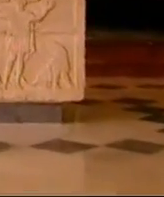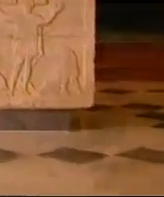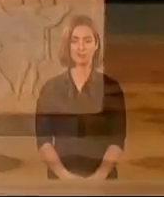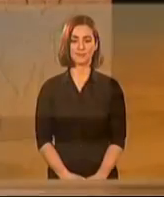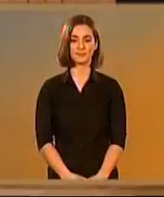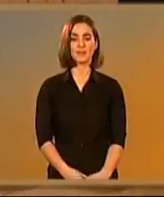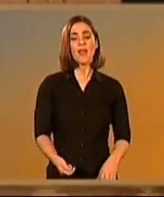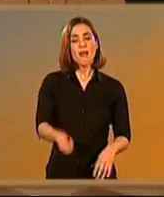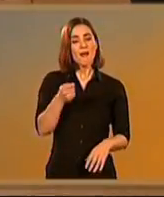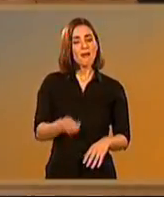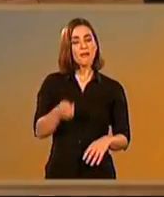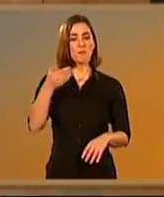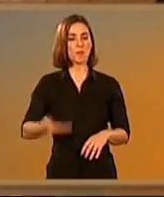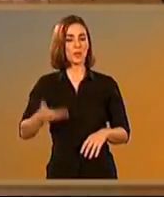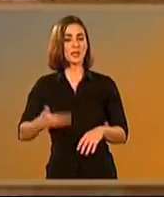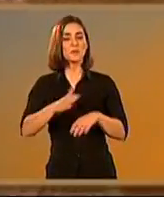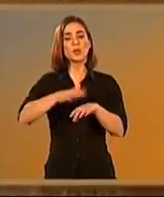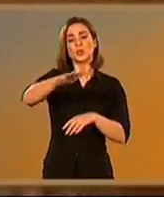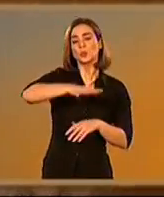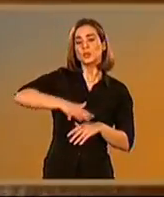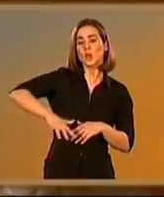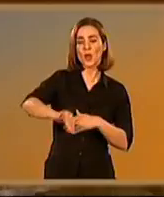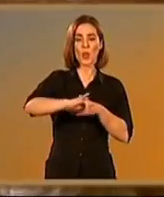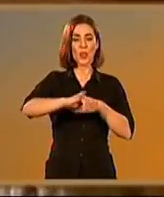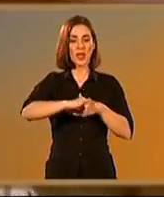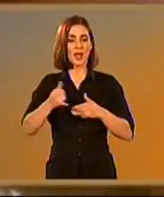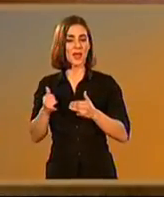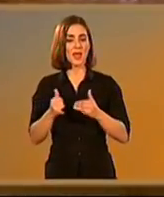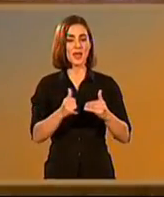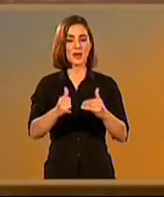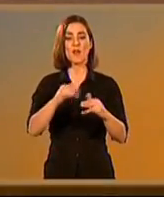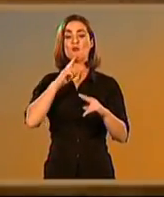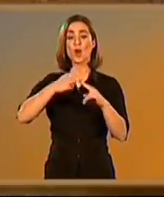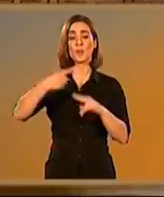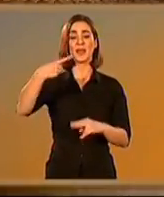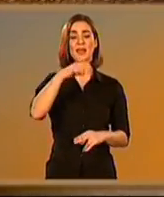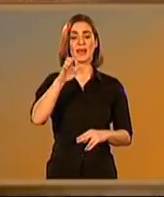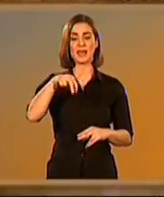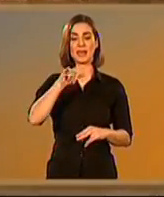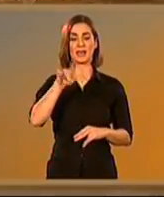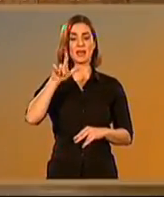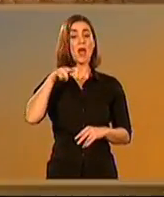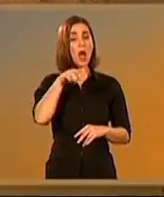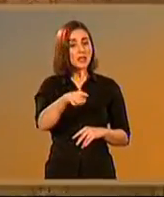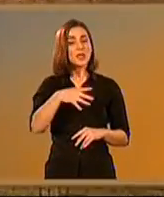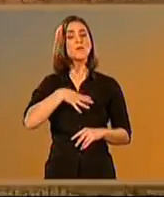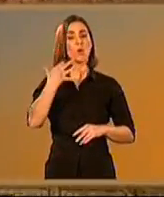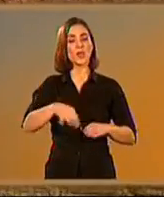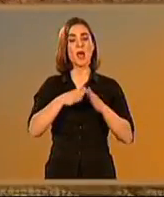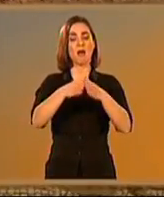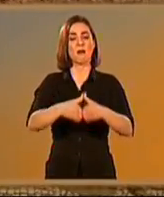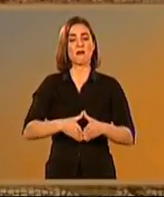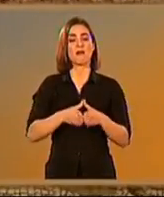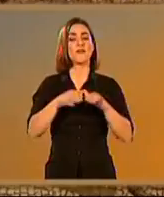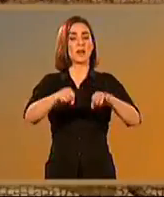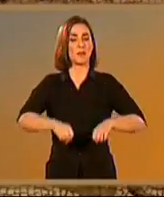La importancia que tuvo Écija estuvo asociada a su situación en el nudo de comunicación fluvial, donde la vía augusta cruzaba el